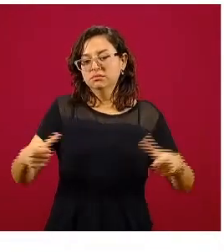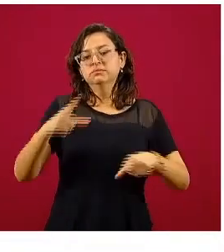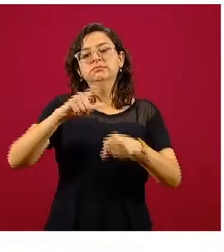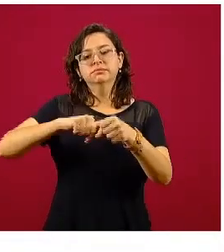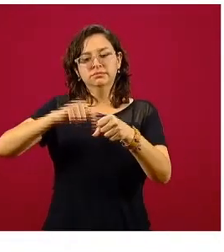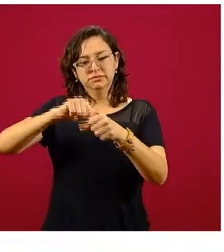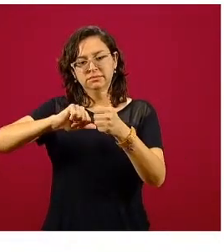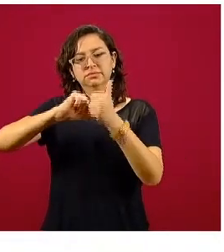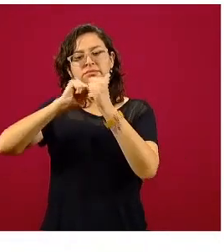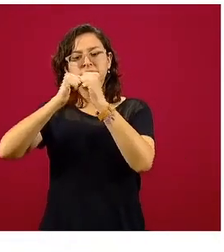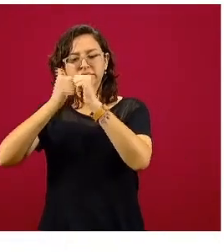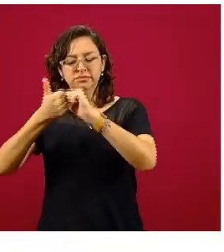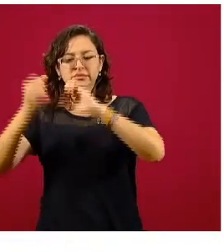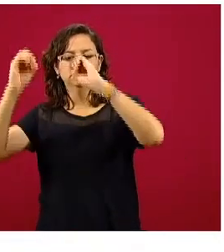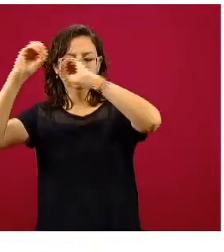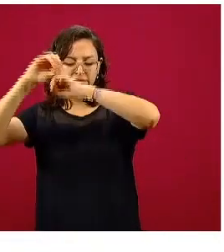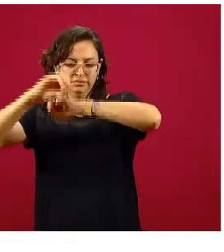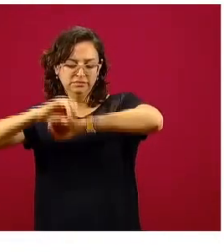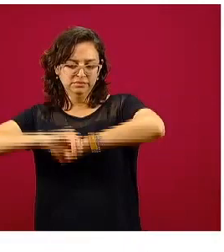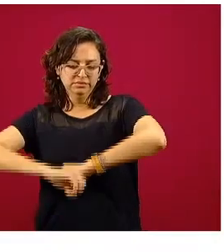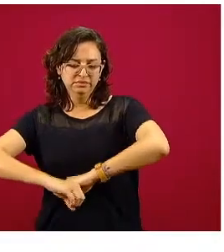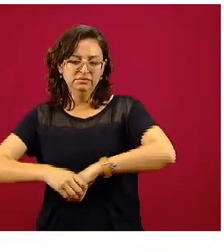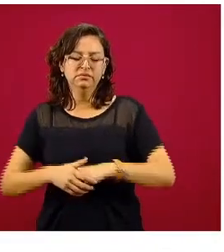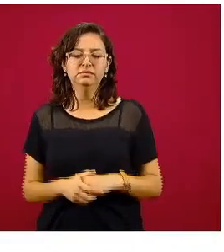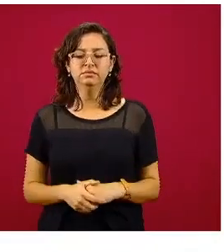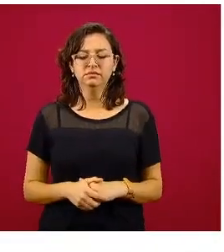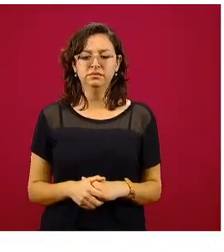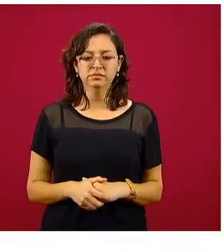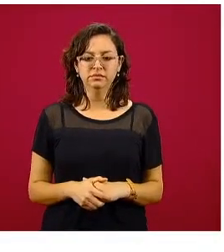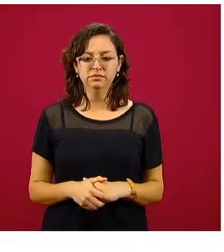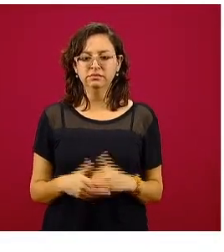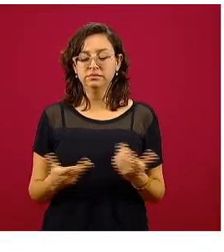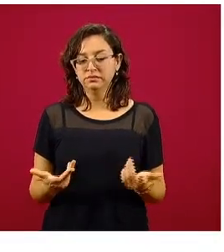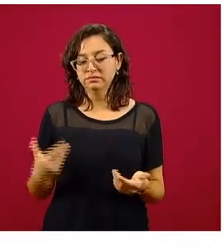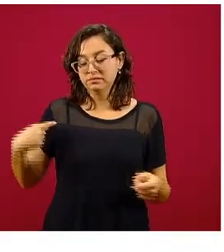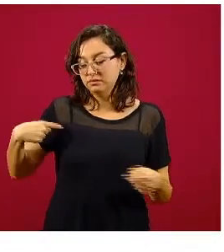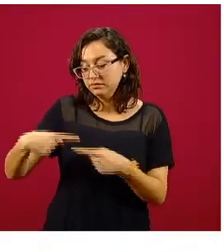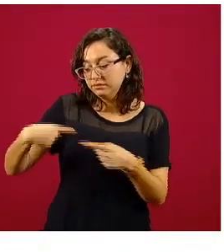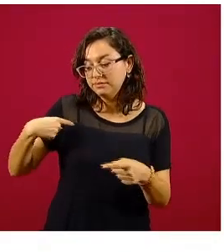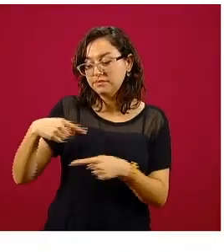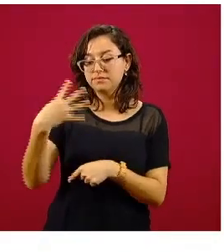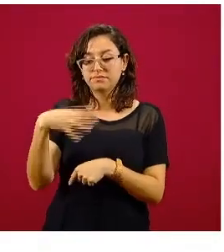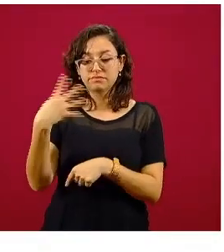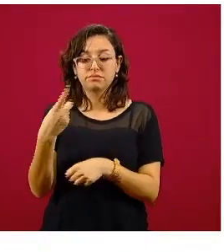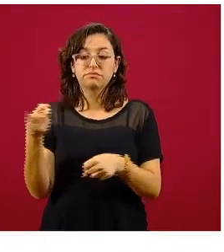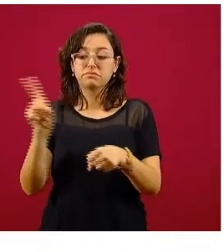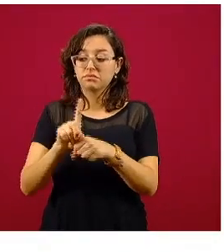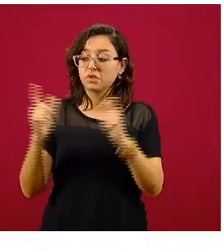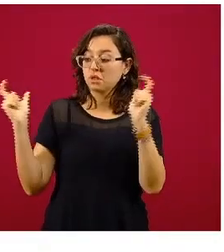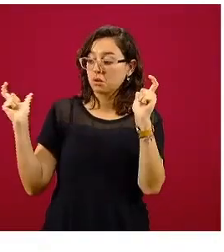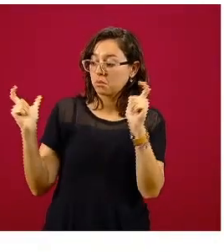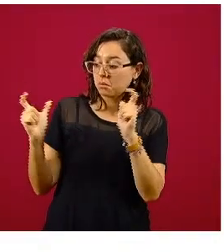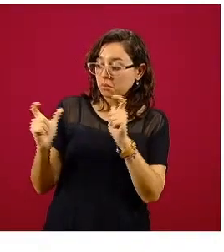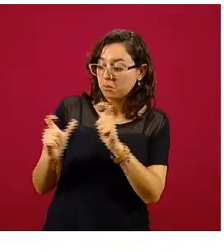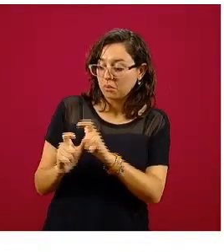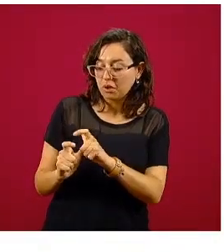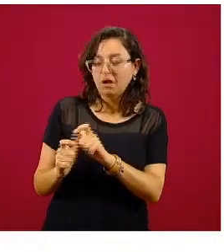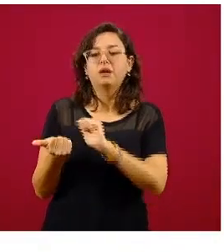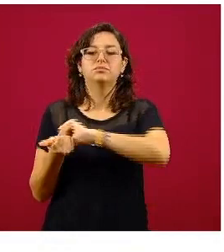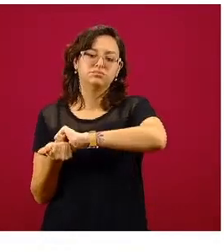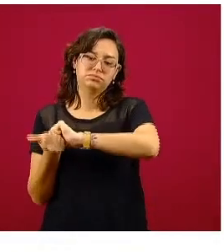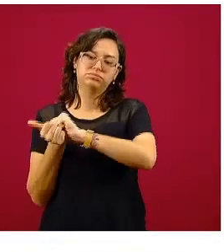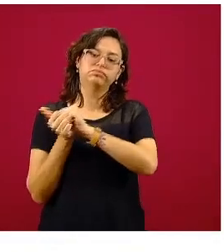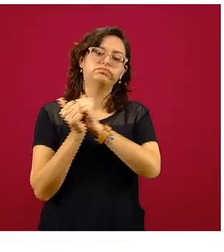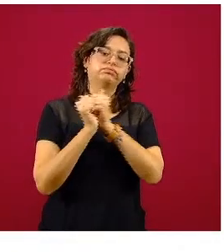vamos a tener evidencia de que hay mayor transmisión en la ventana reciente. Si empieza a disminuir en la intensidad del color, también igual